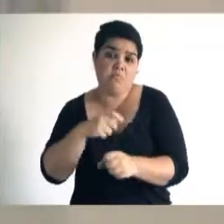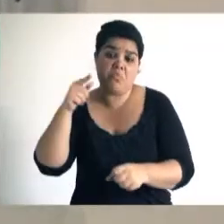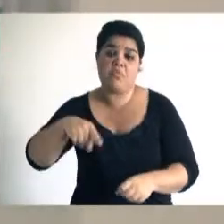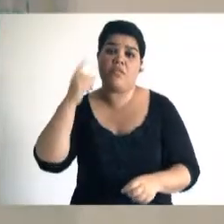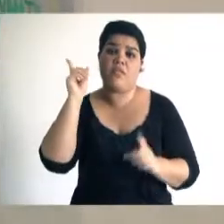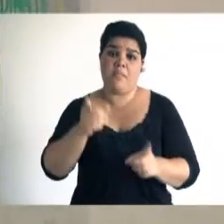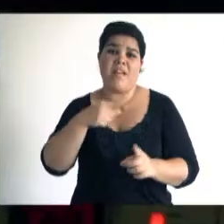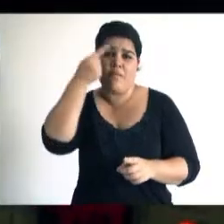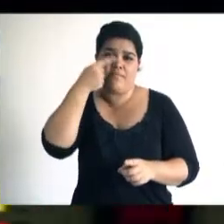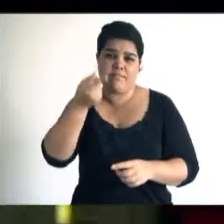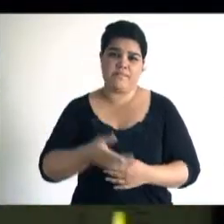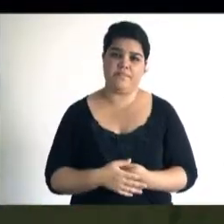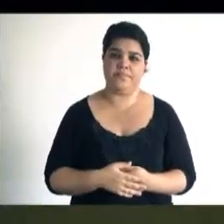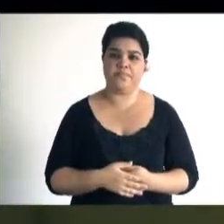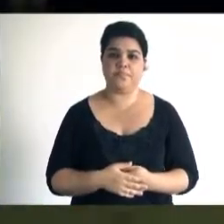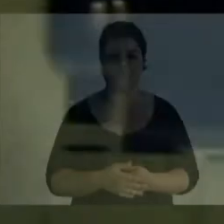interesante para empezar.